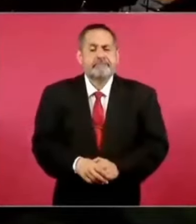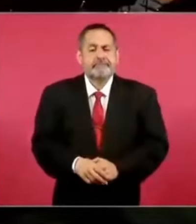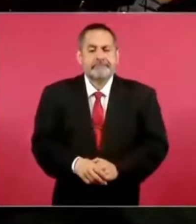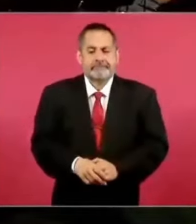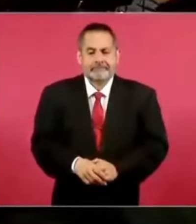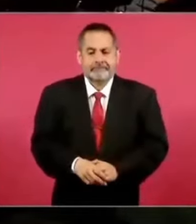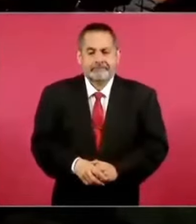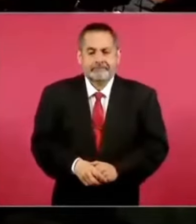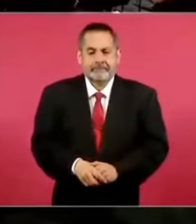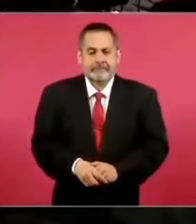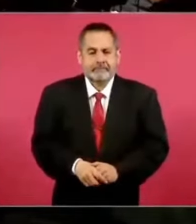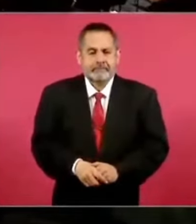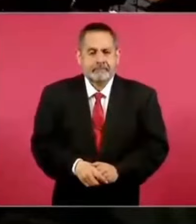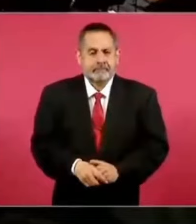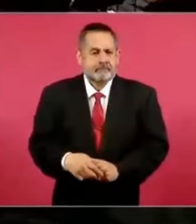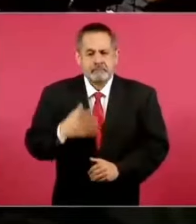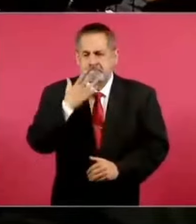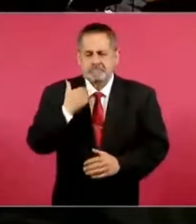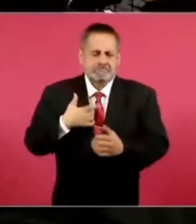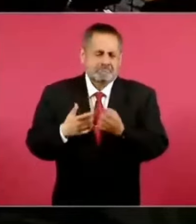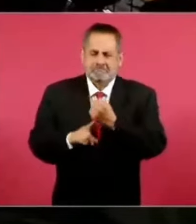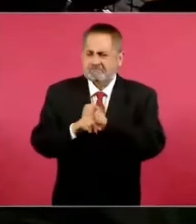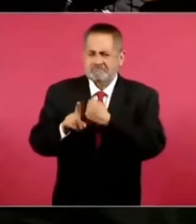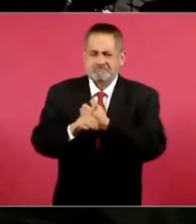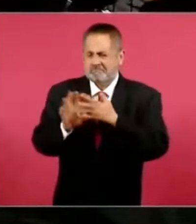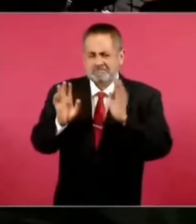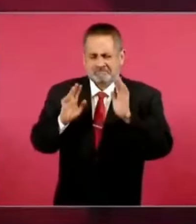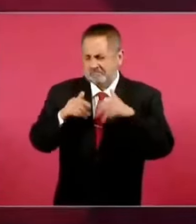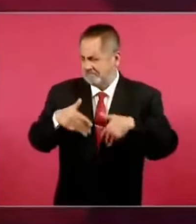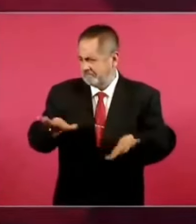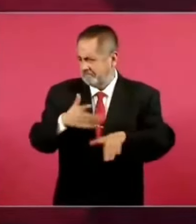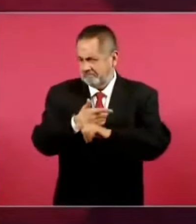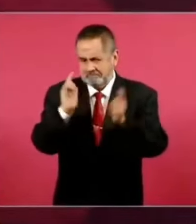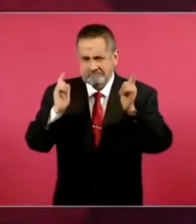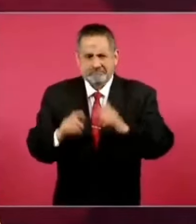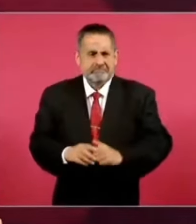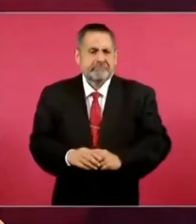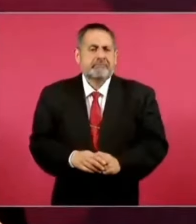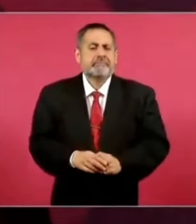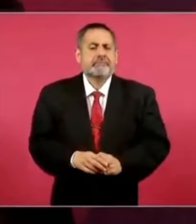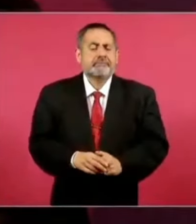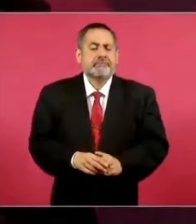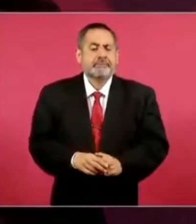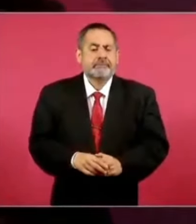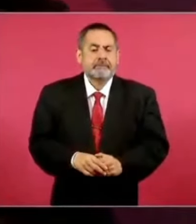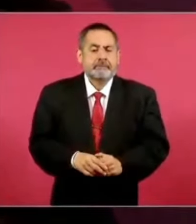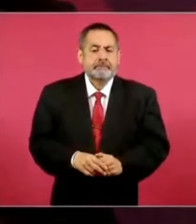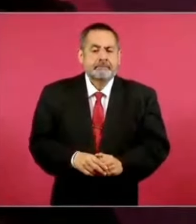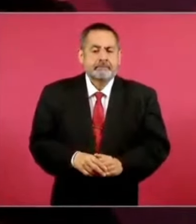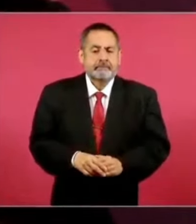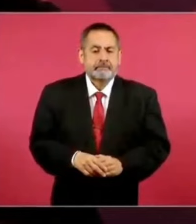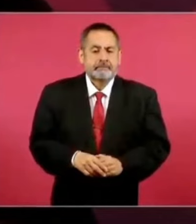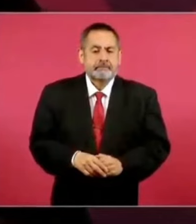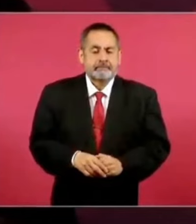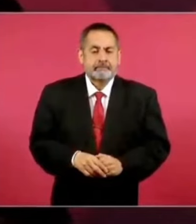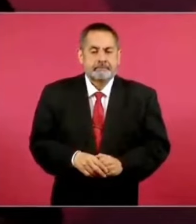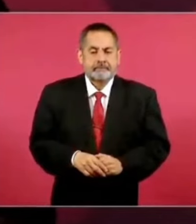No tenemos ningún problema. Afortunadamente, cuando hay